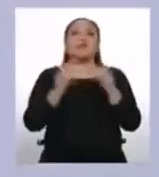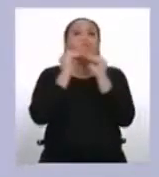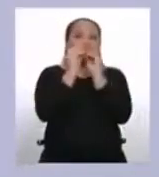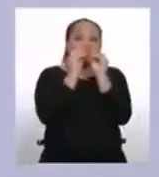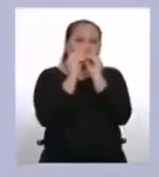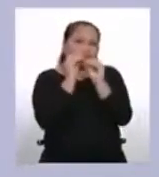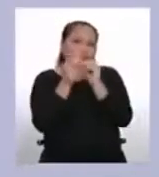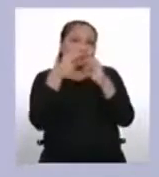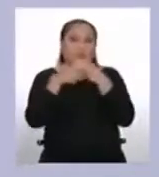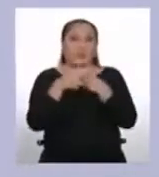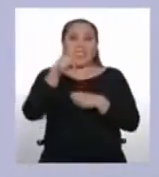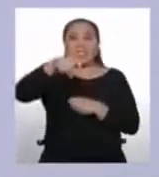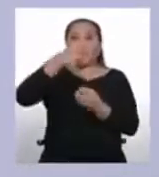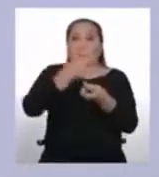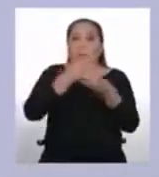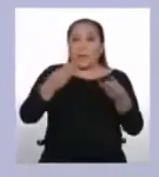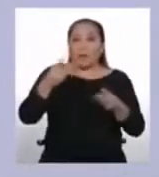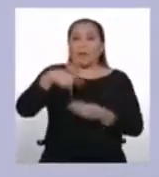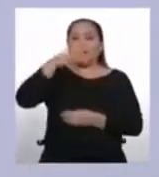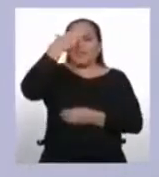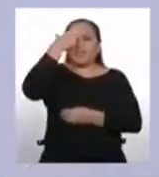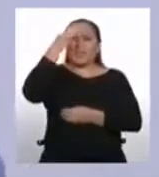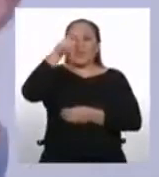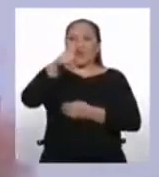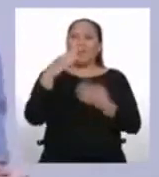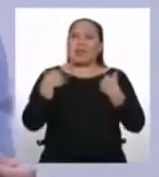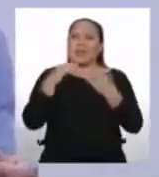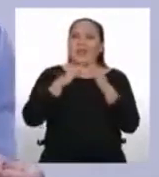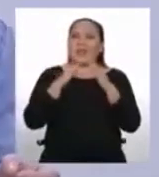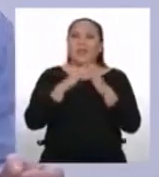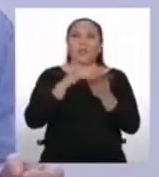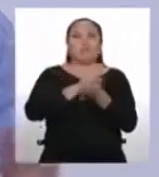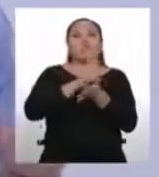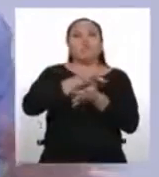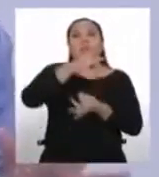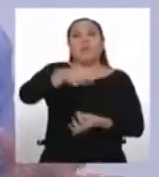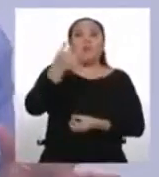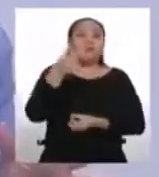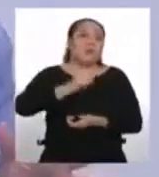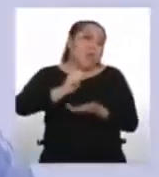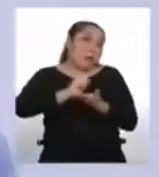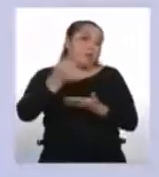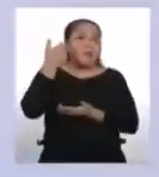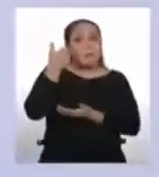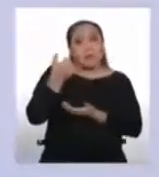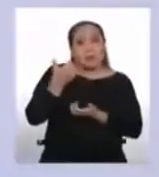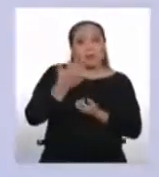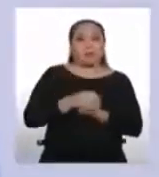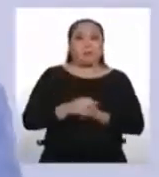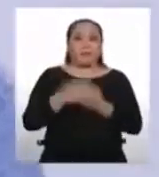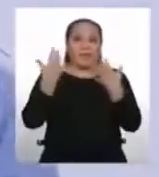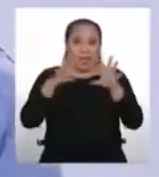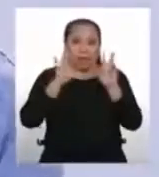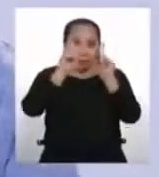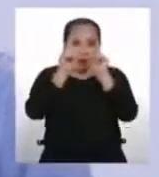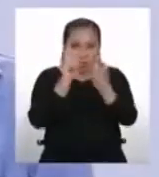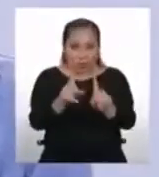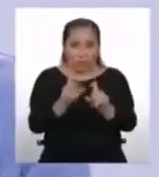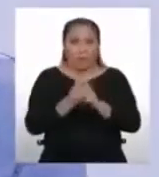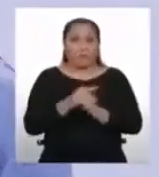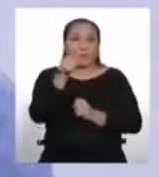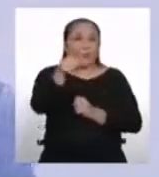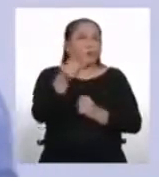Para ello necesitamos algunos materiales que estoy segura tú tienes en tu casa. Hojas de papel, lápiz o lapicero. Ahora quiero hacerte una pregunta.